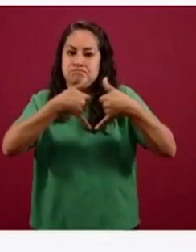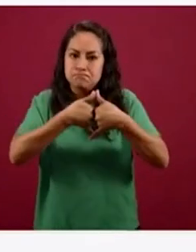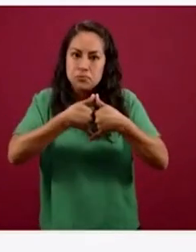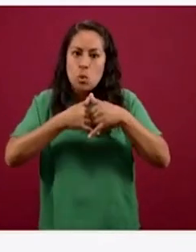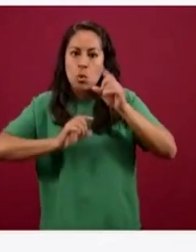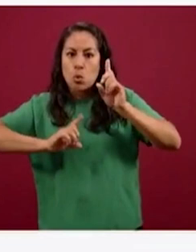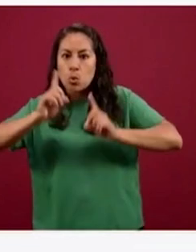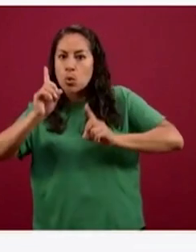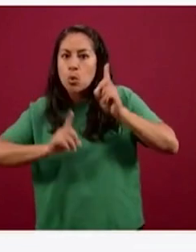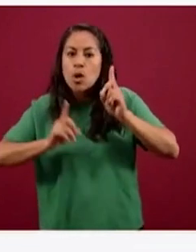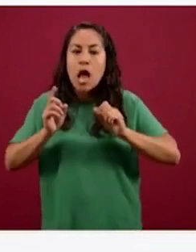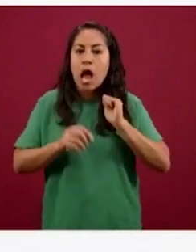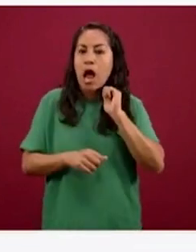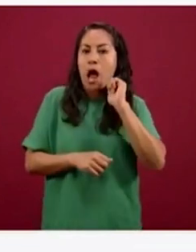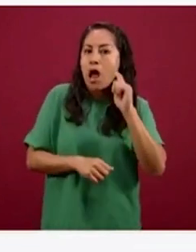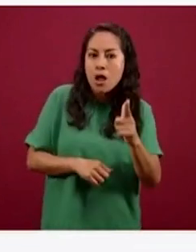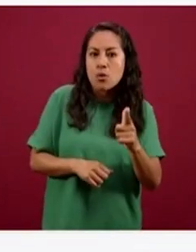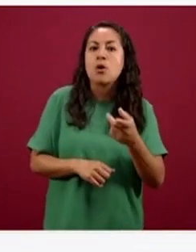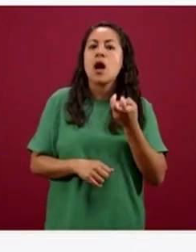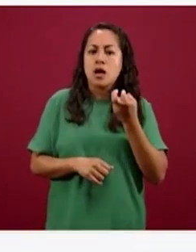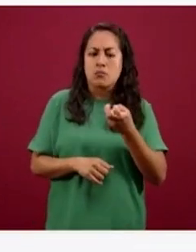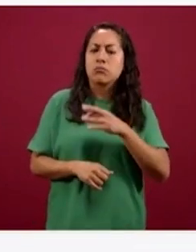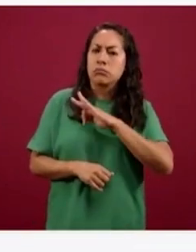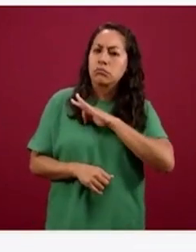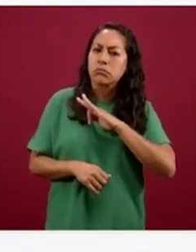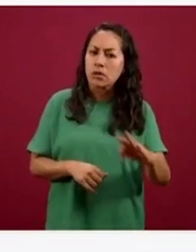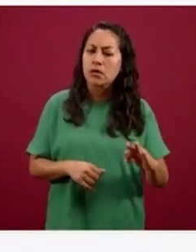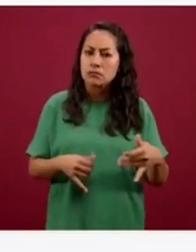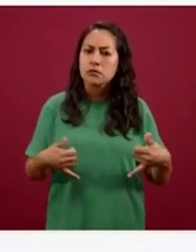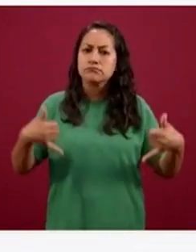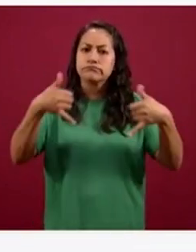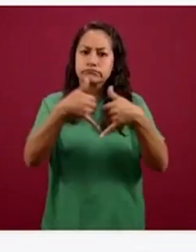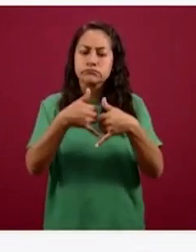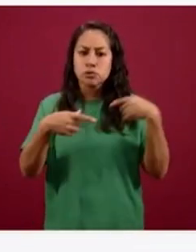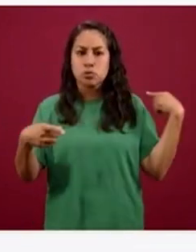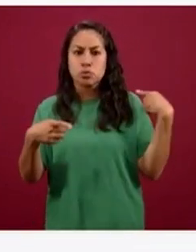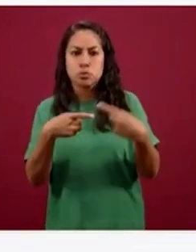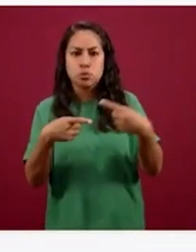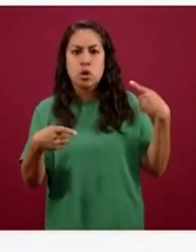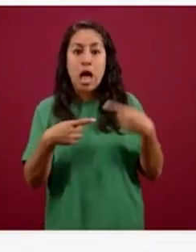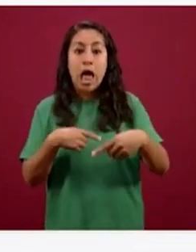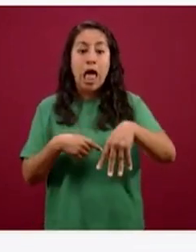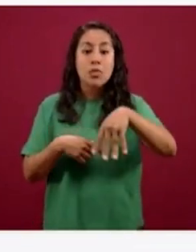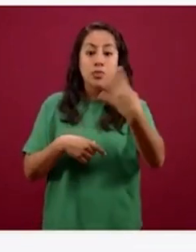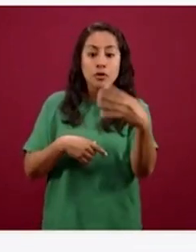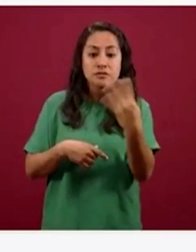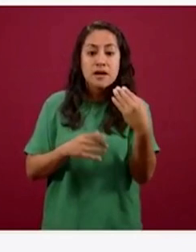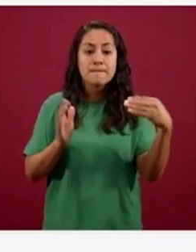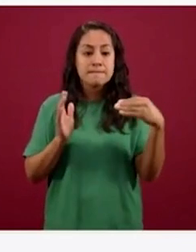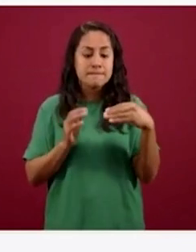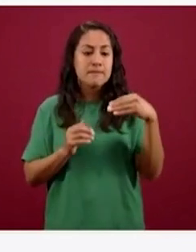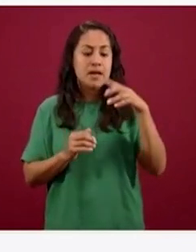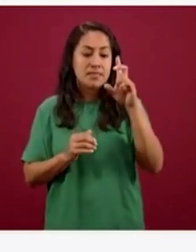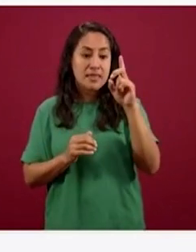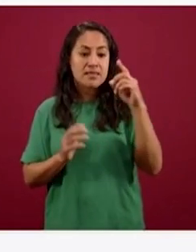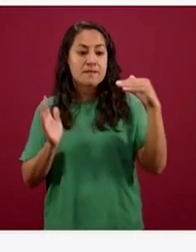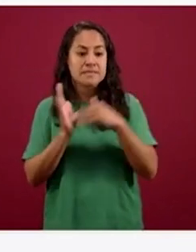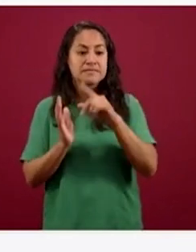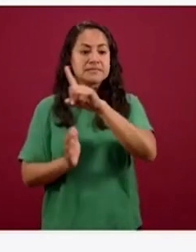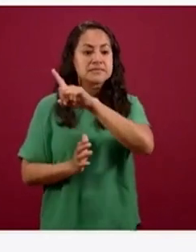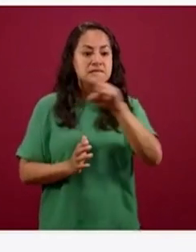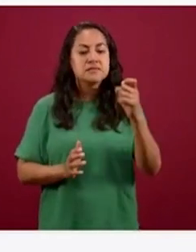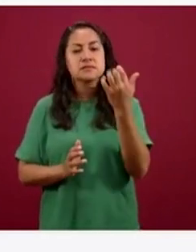sobre el coronavirus. En los últimos 14 días, 30 mil 150, 30 mil